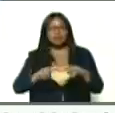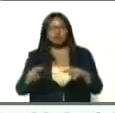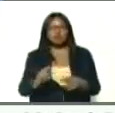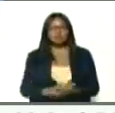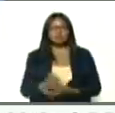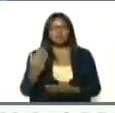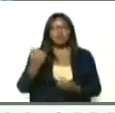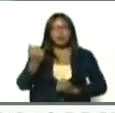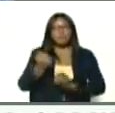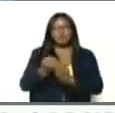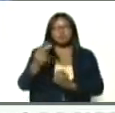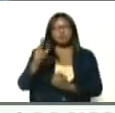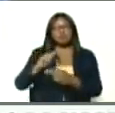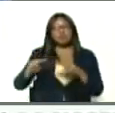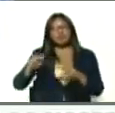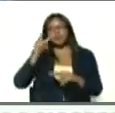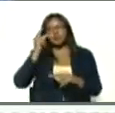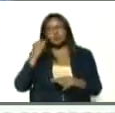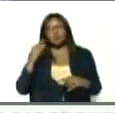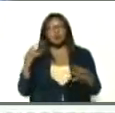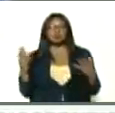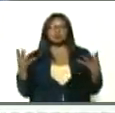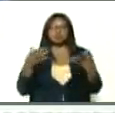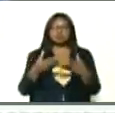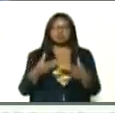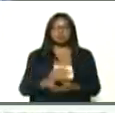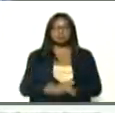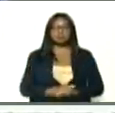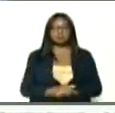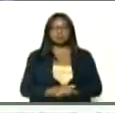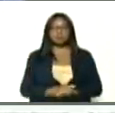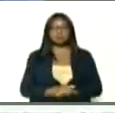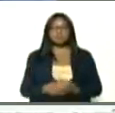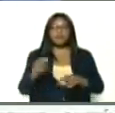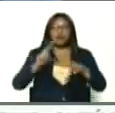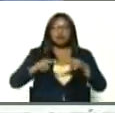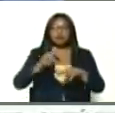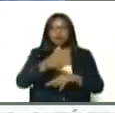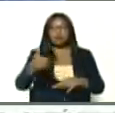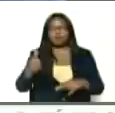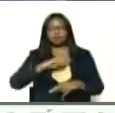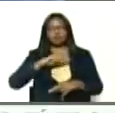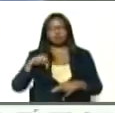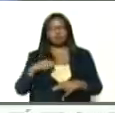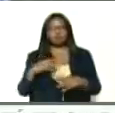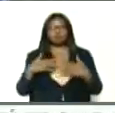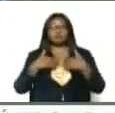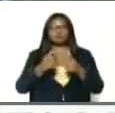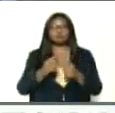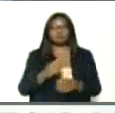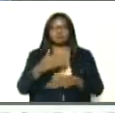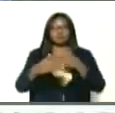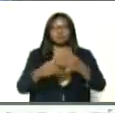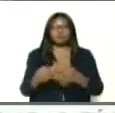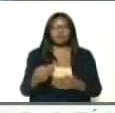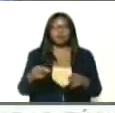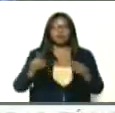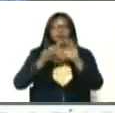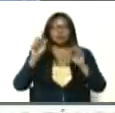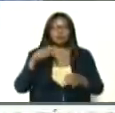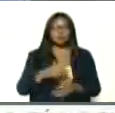cuento contigo, niñas, cuento con los niños y niñas de Venezuela, para que nosotros, le salgamos al paso a la variante,